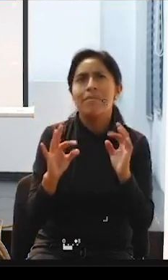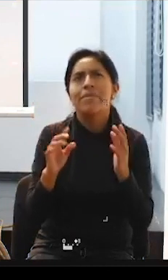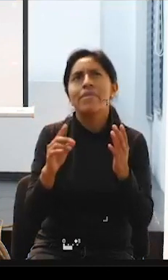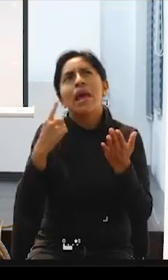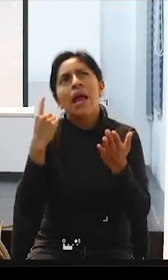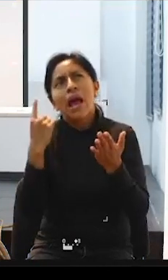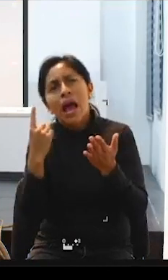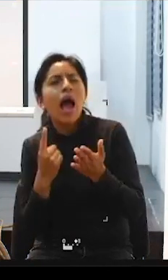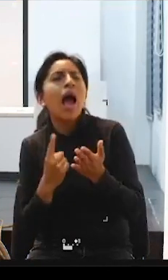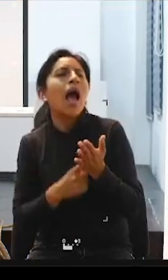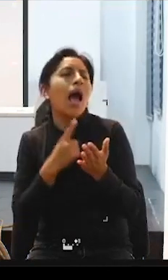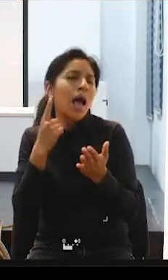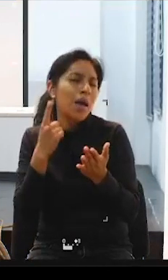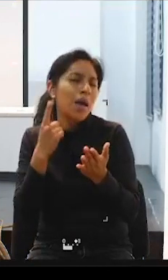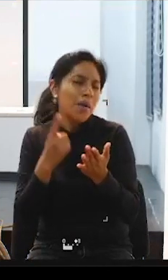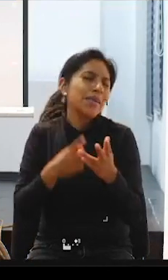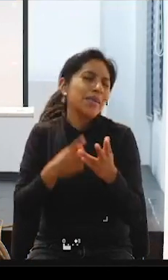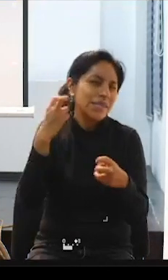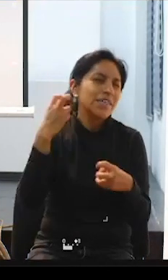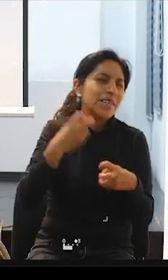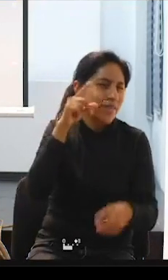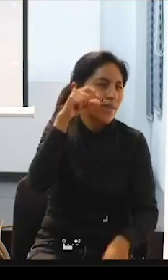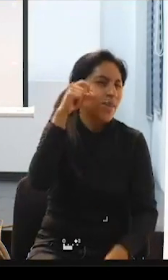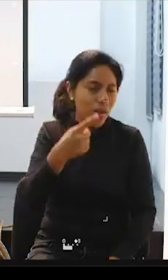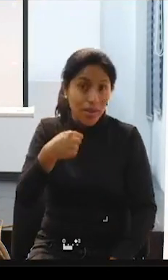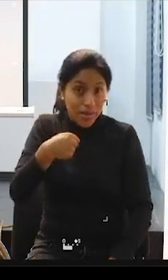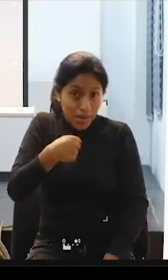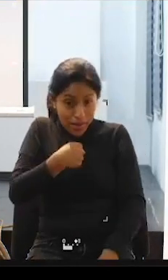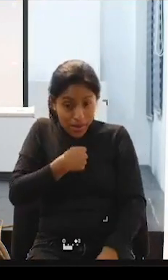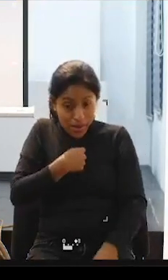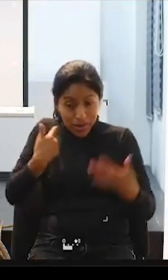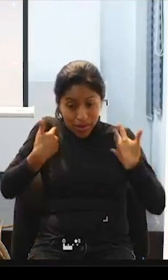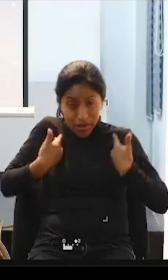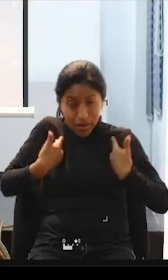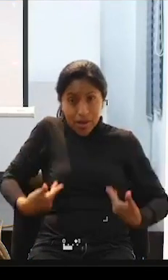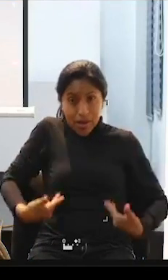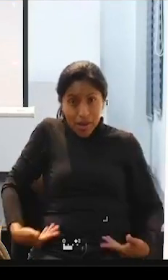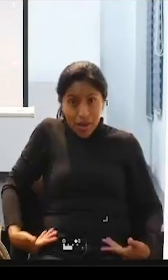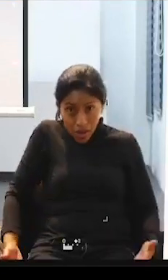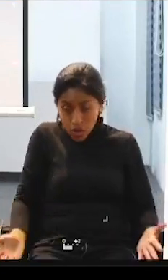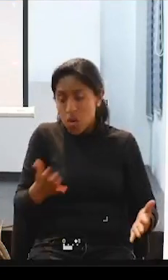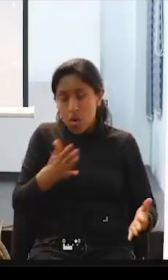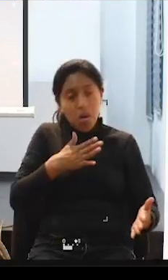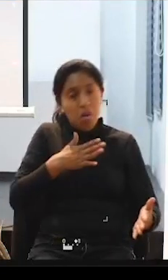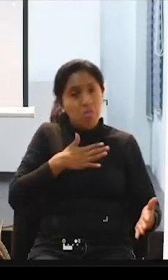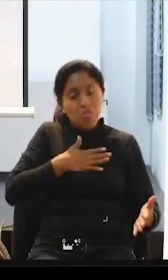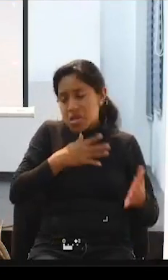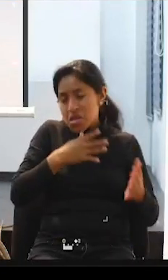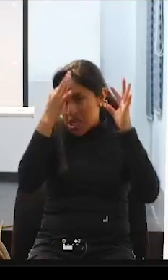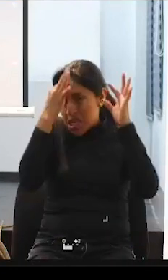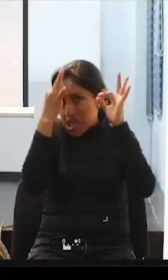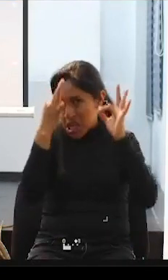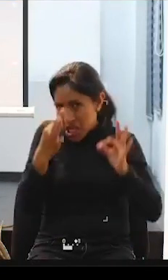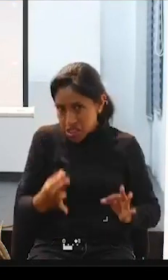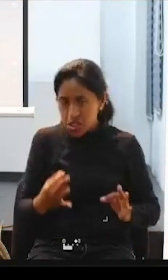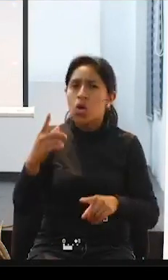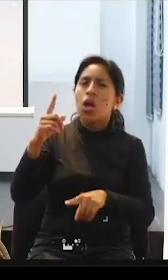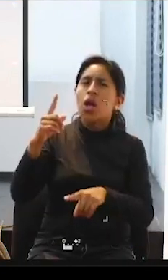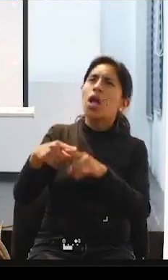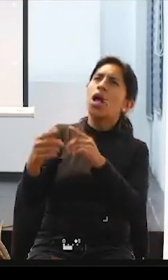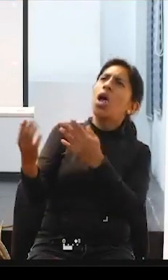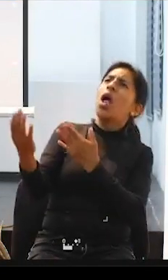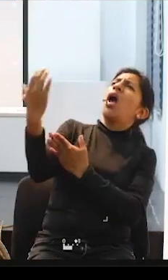les cuesta entender que Margarita lleva las riendas de su vida y que a Margarita no le tienes que decir